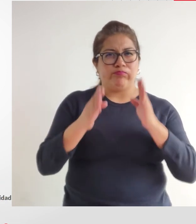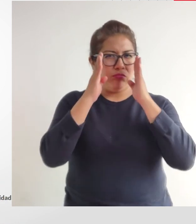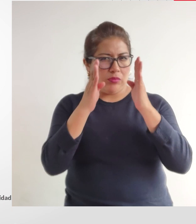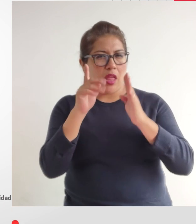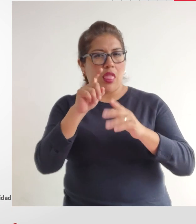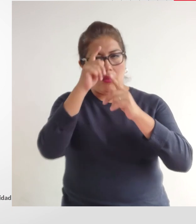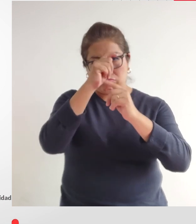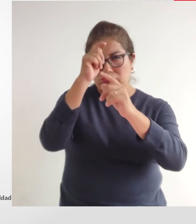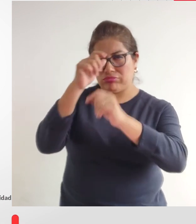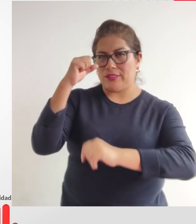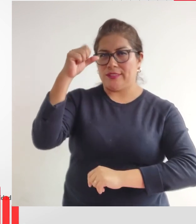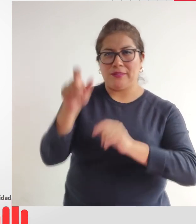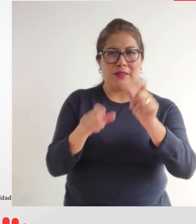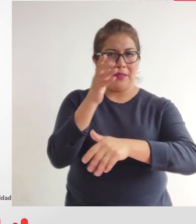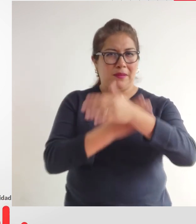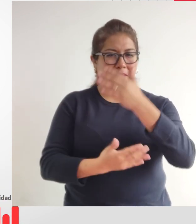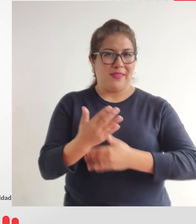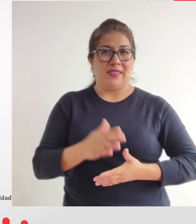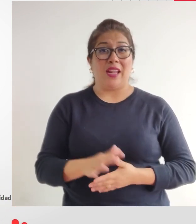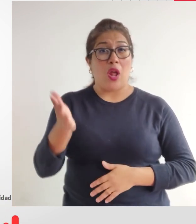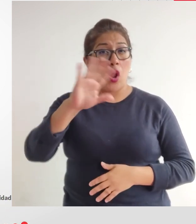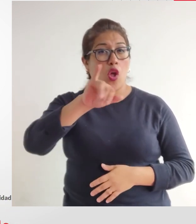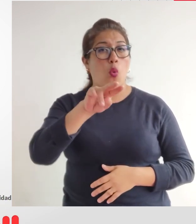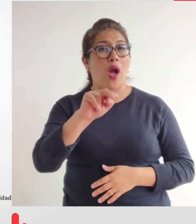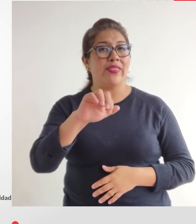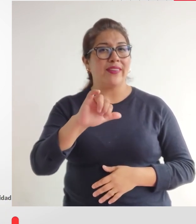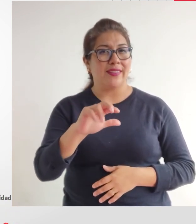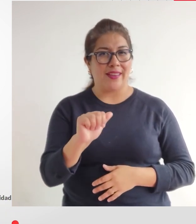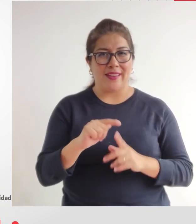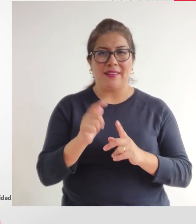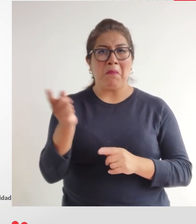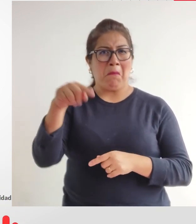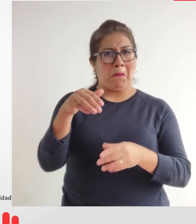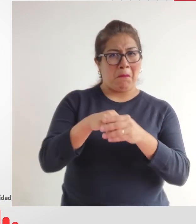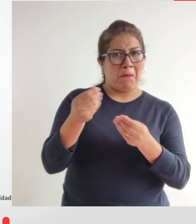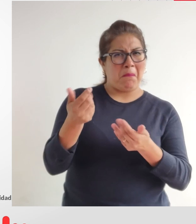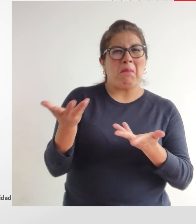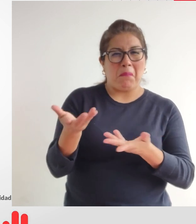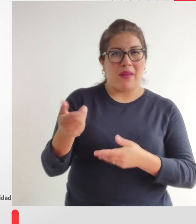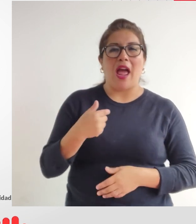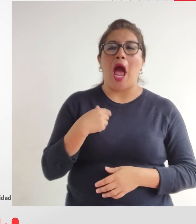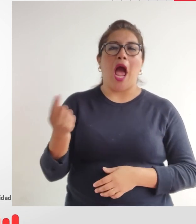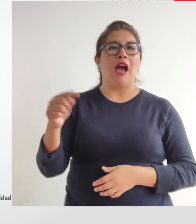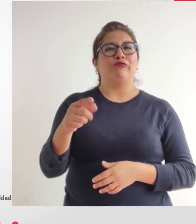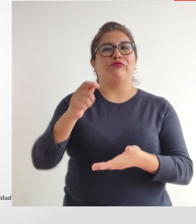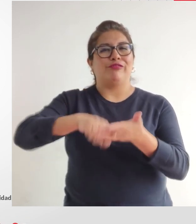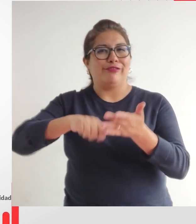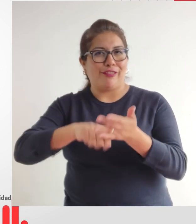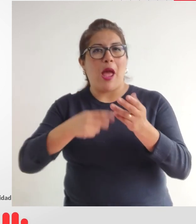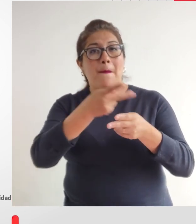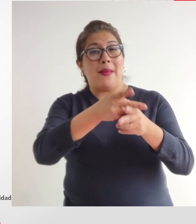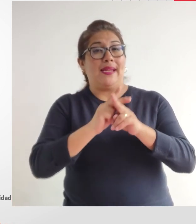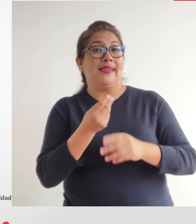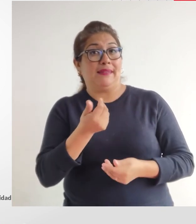Reconociendo los derechos de las personas con discapacidad. Hola Juanita. ¿Qué te trae por el banco? Hola Miguel. Vine a firmar los